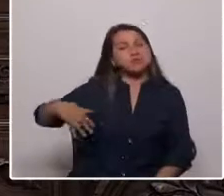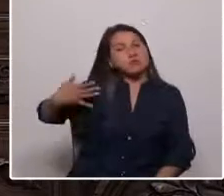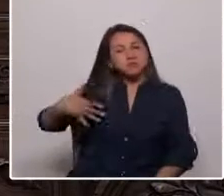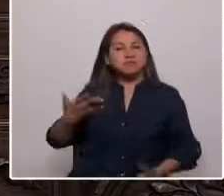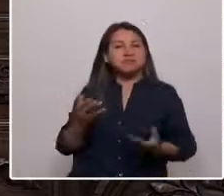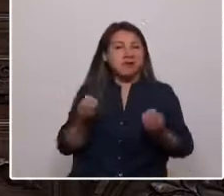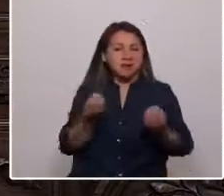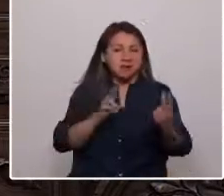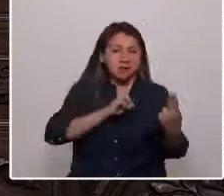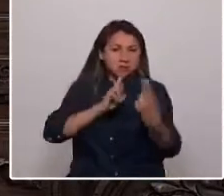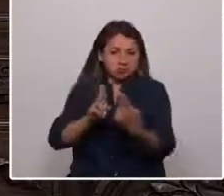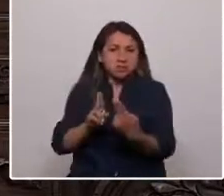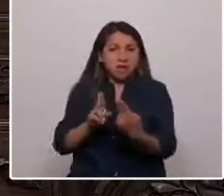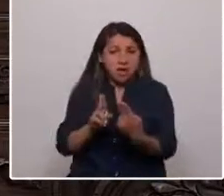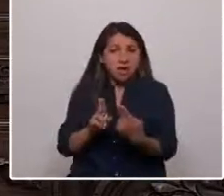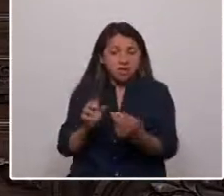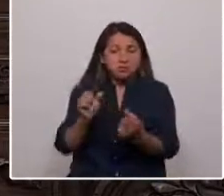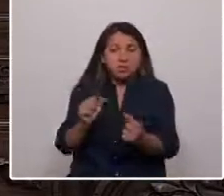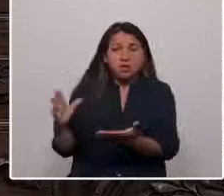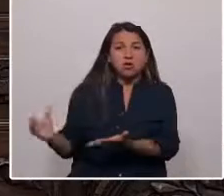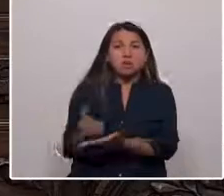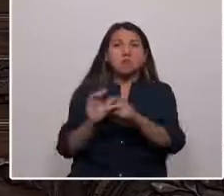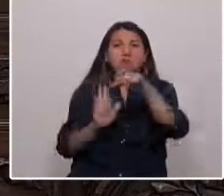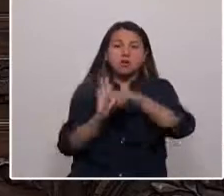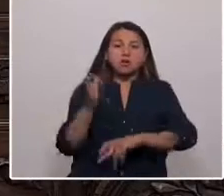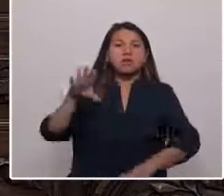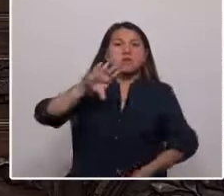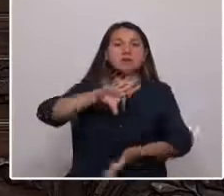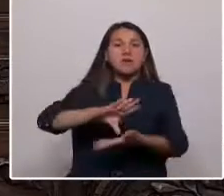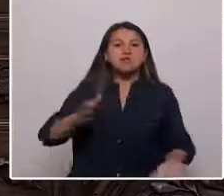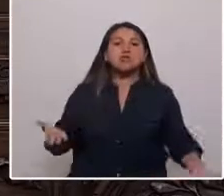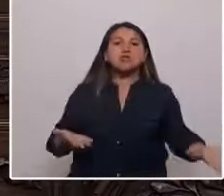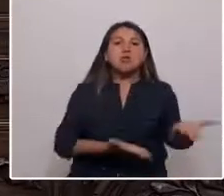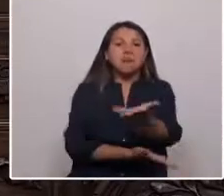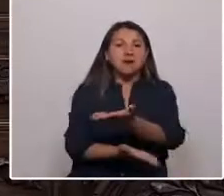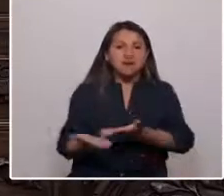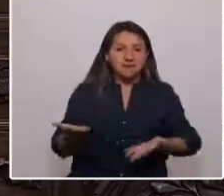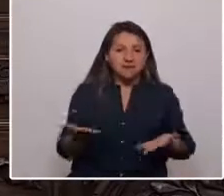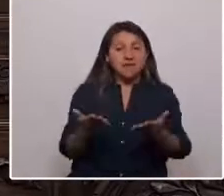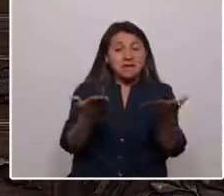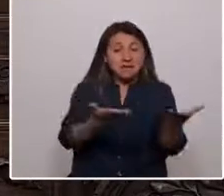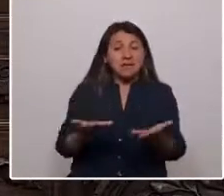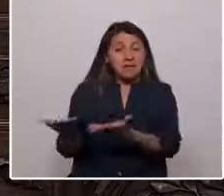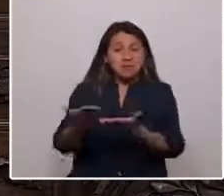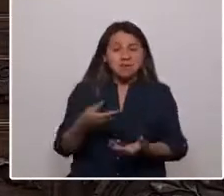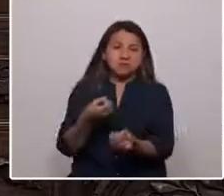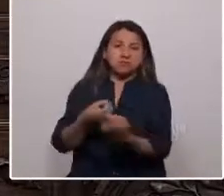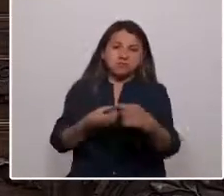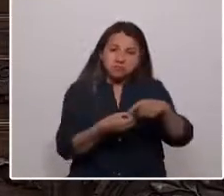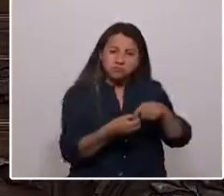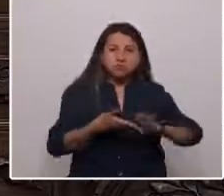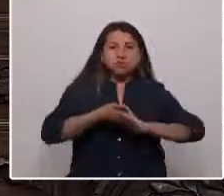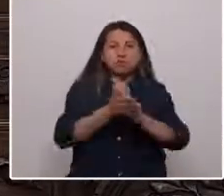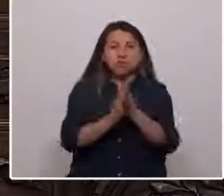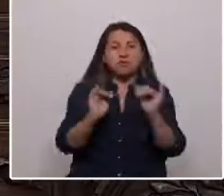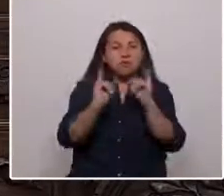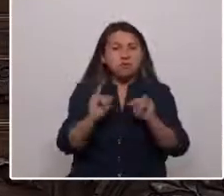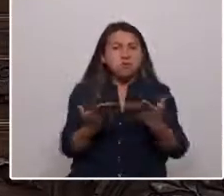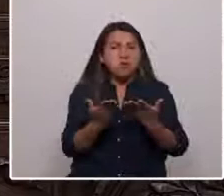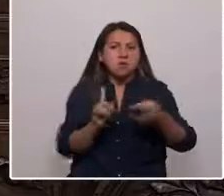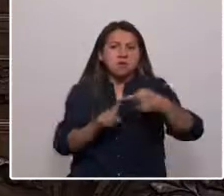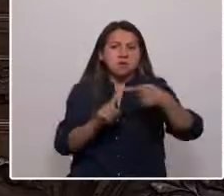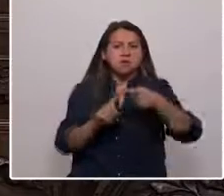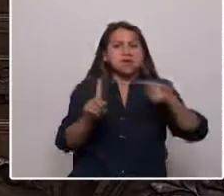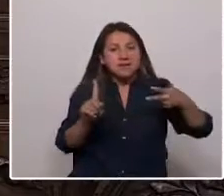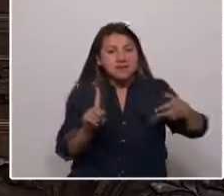resultado haga posible un proyecto de país compartido. Los invito a ocupar todos los canales de participación e incidencia.